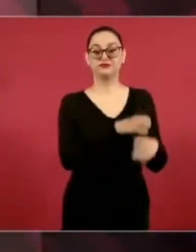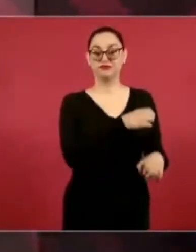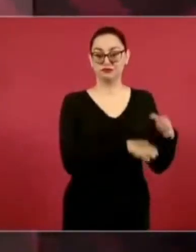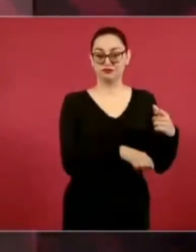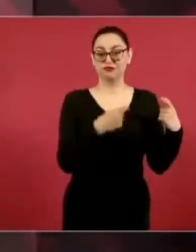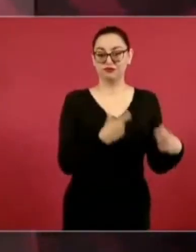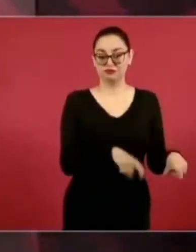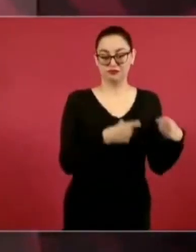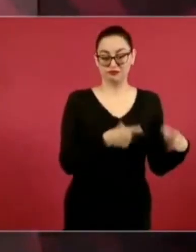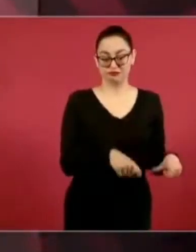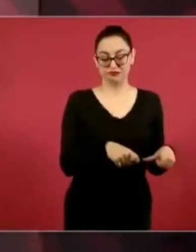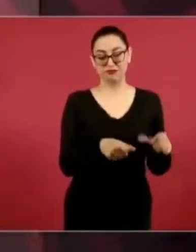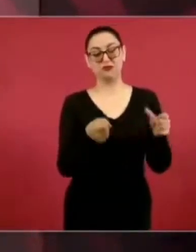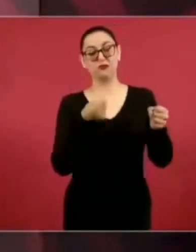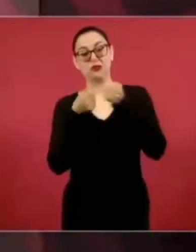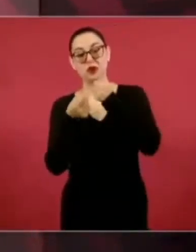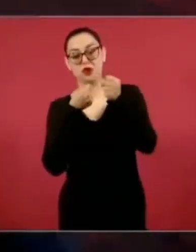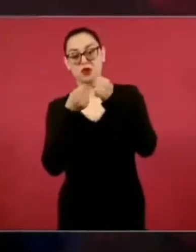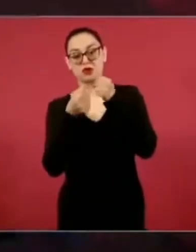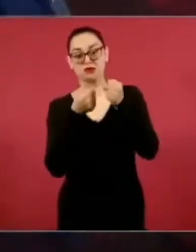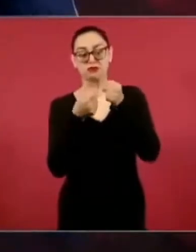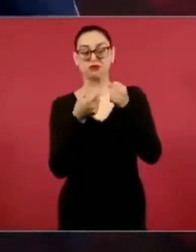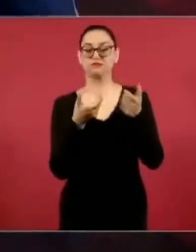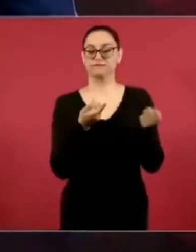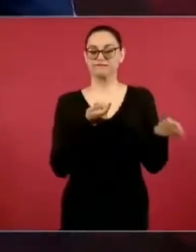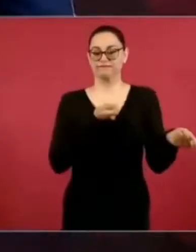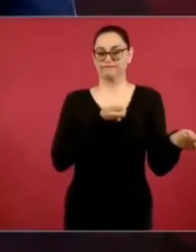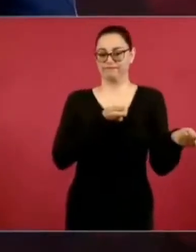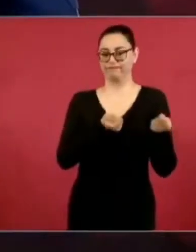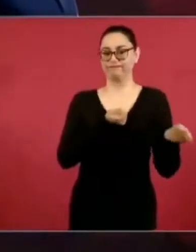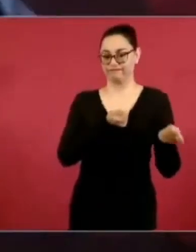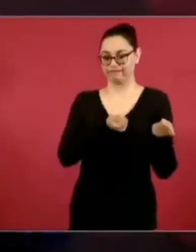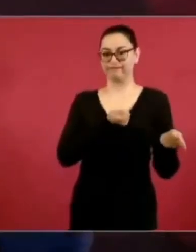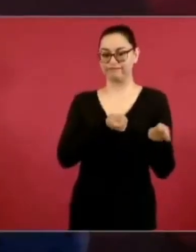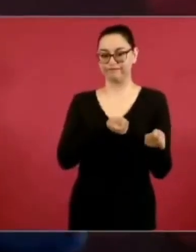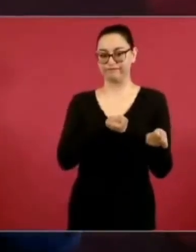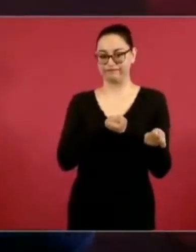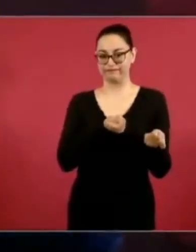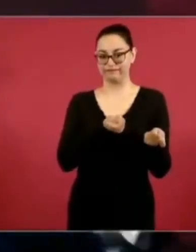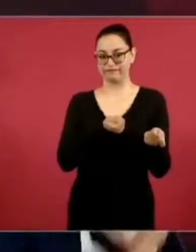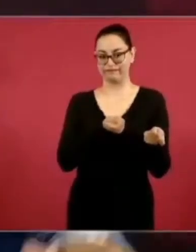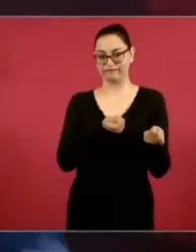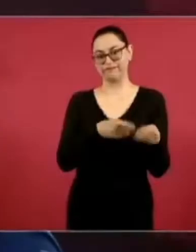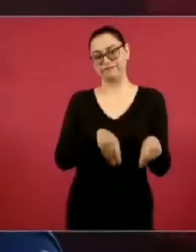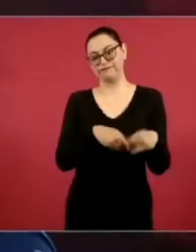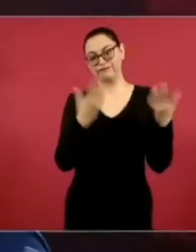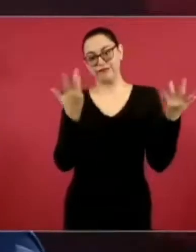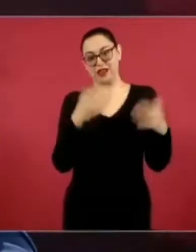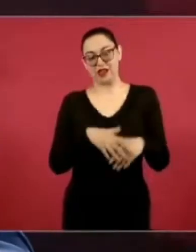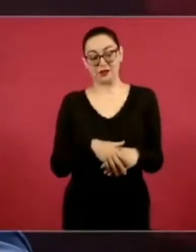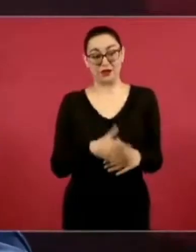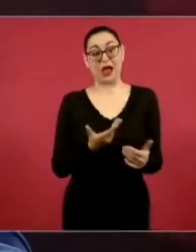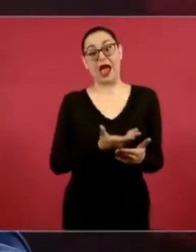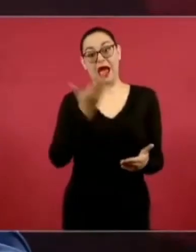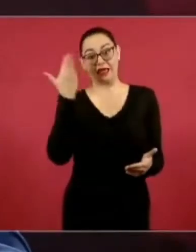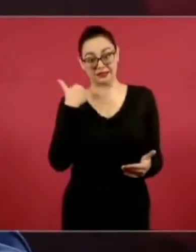antes tenían el poder político.